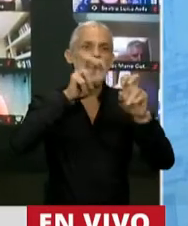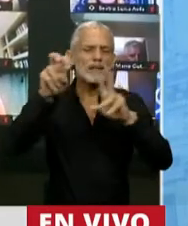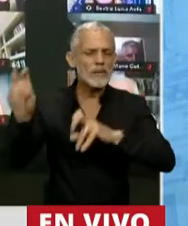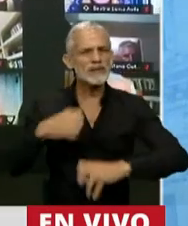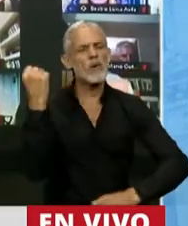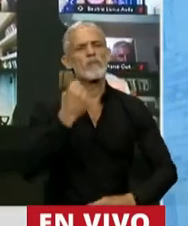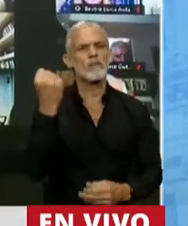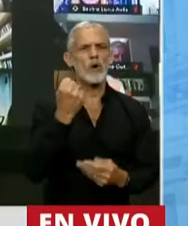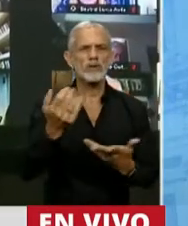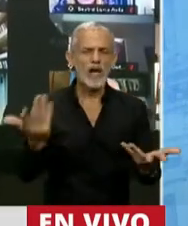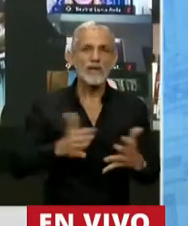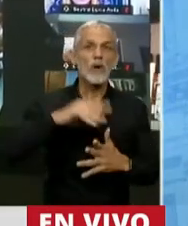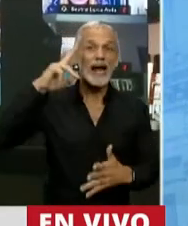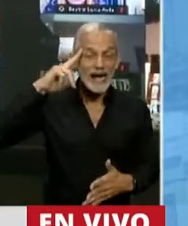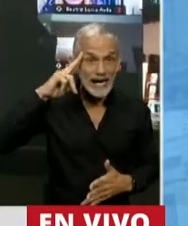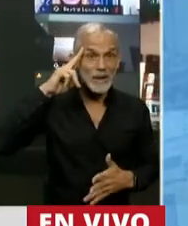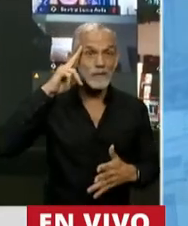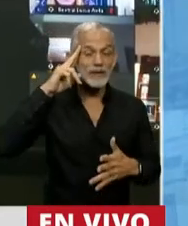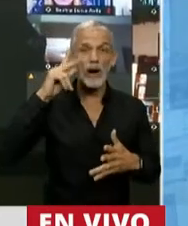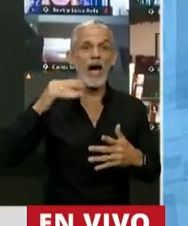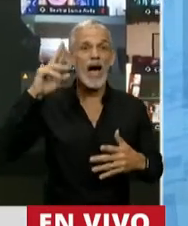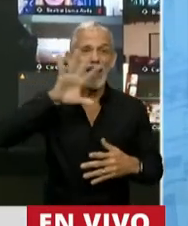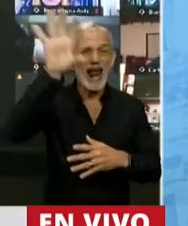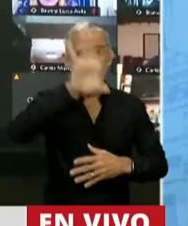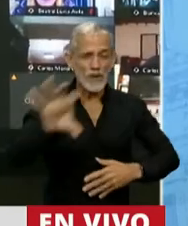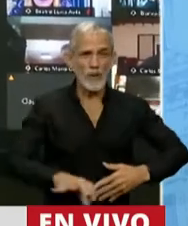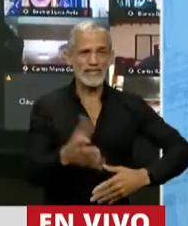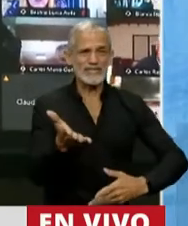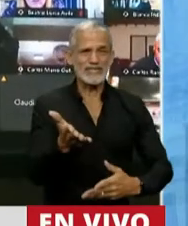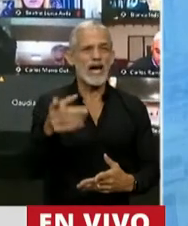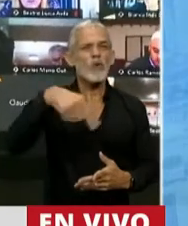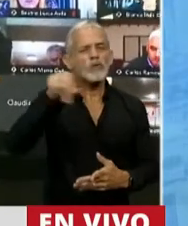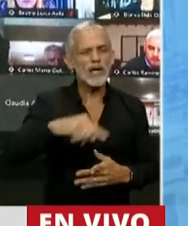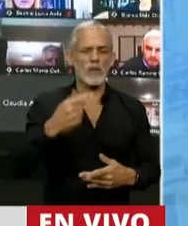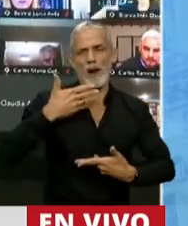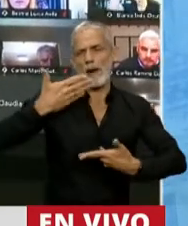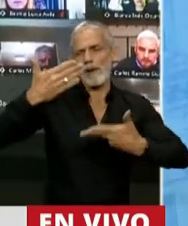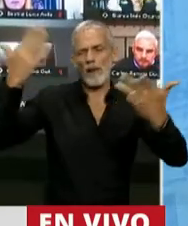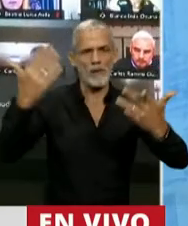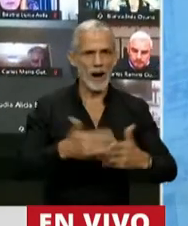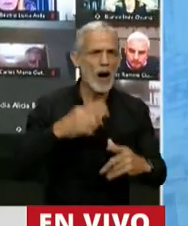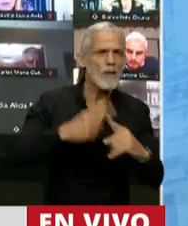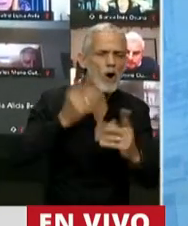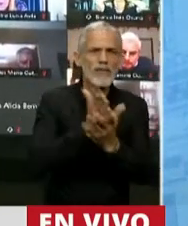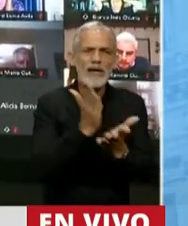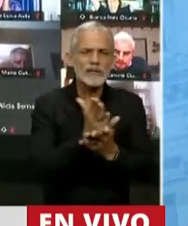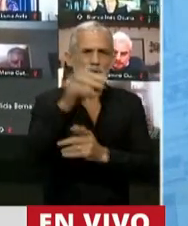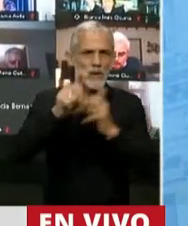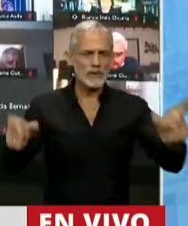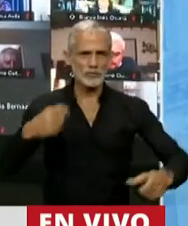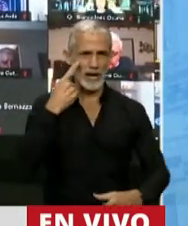estamos tratando, por respeto al federalismo que ustedes invocan, por respeto a los derechos de los